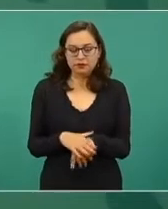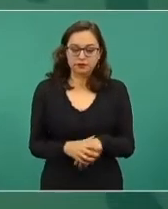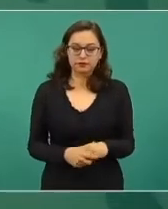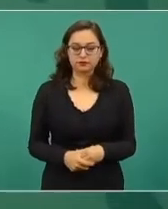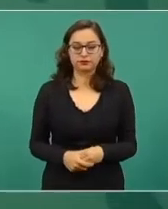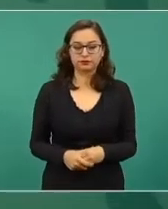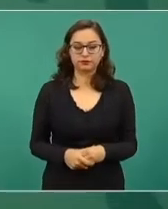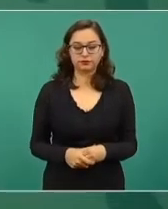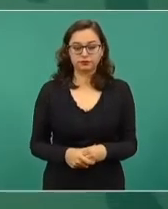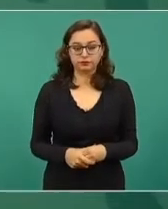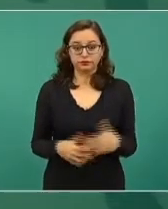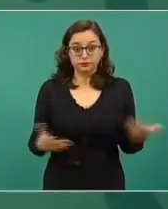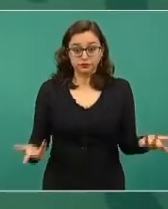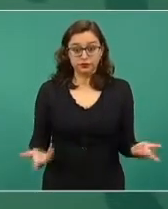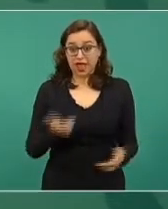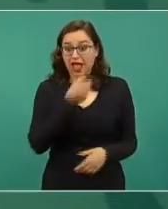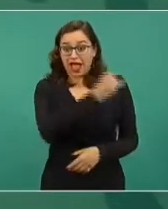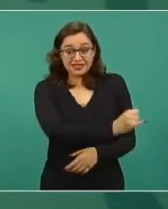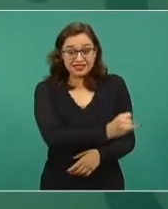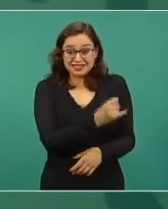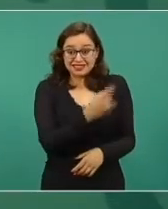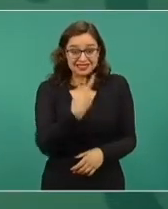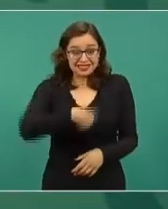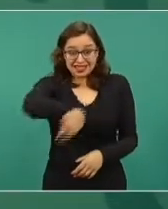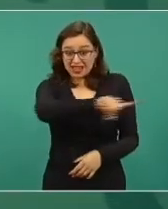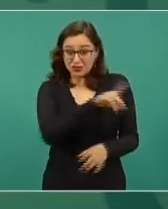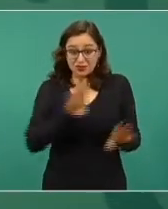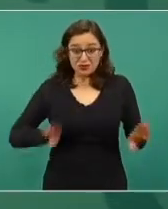ese es el conservadurismo